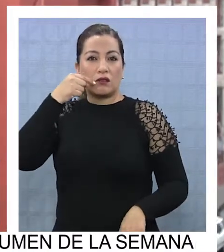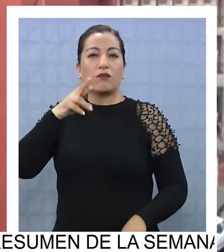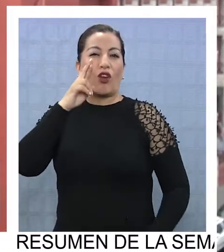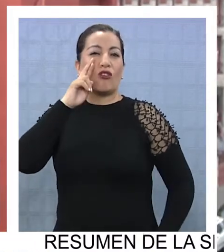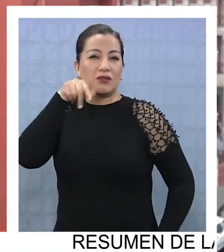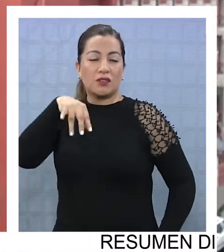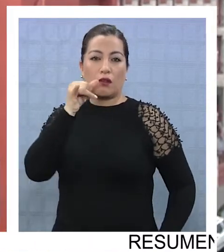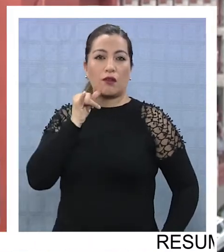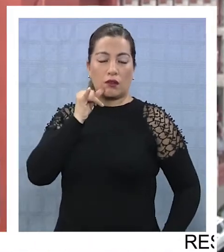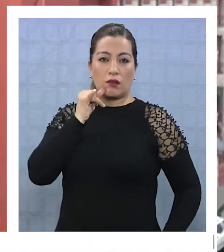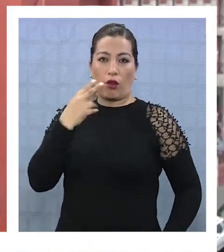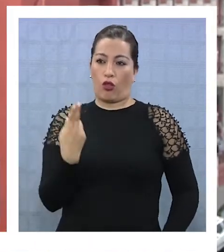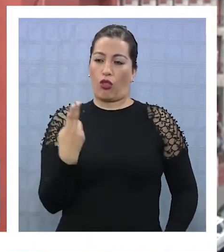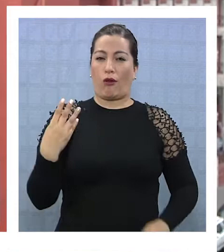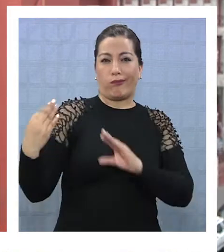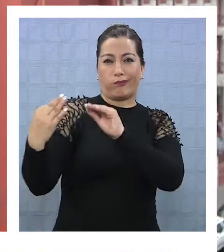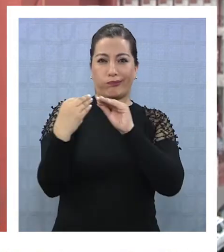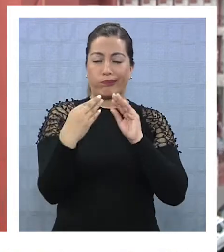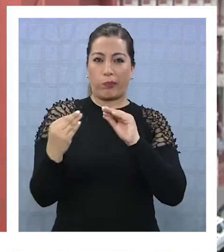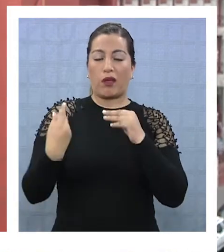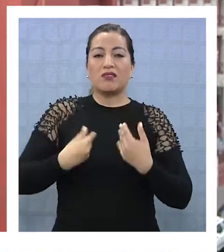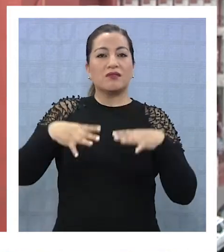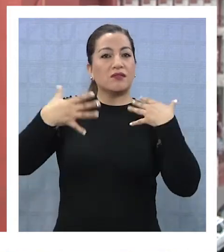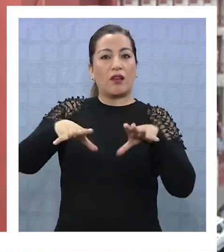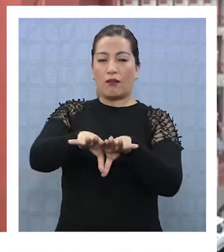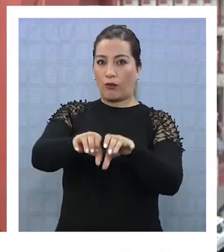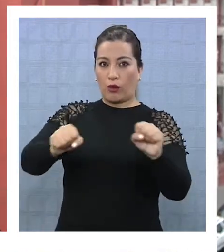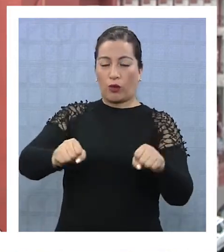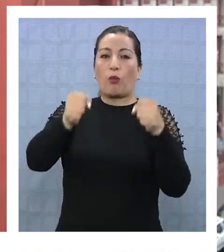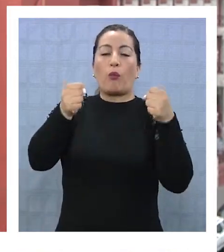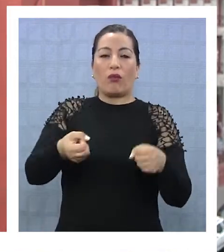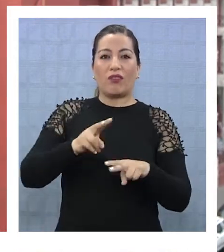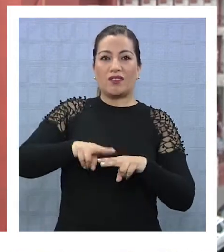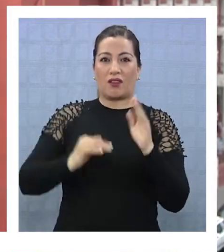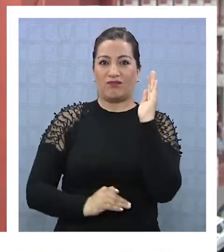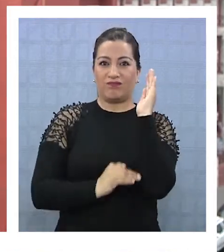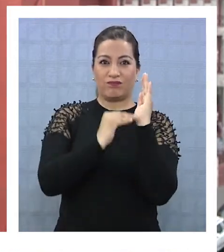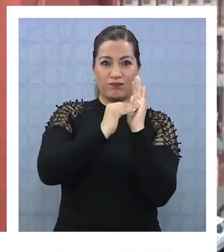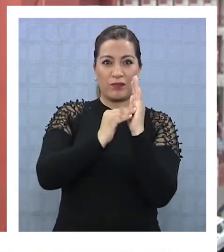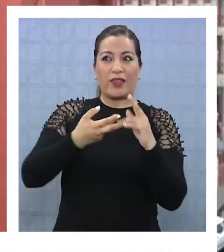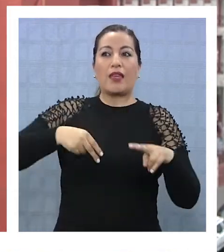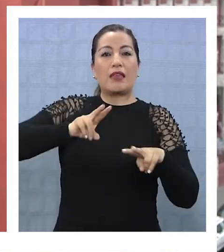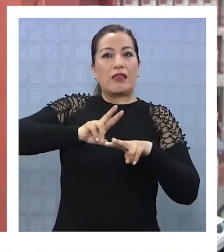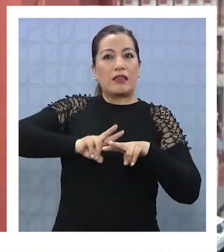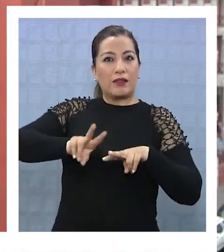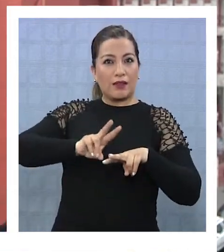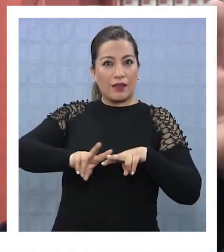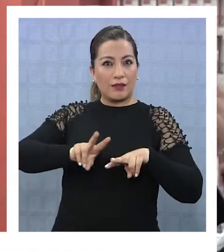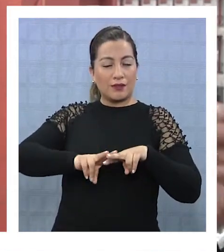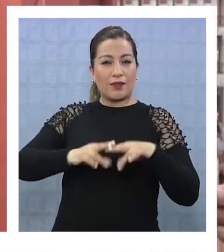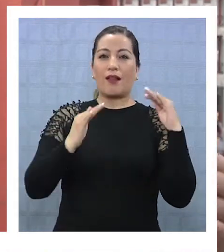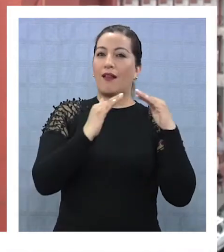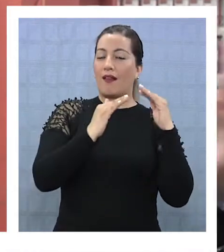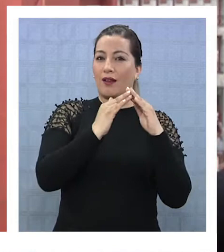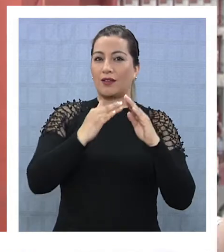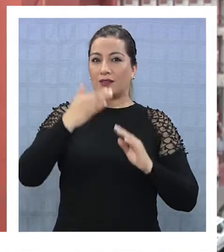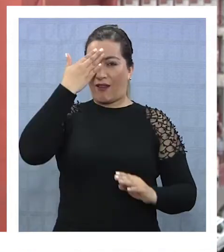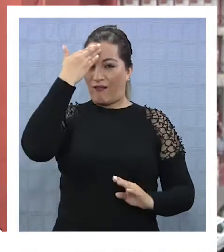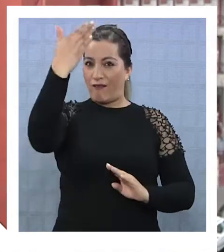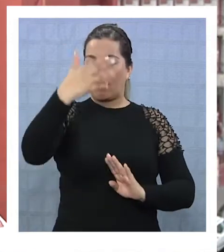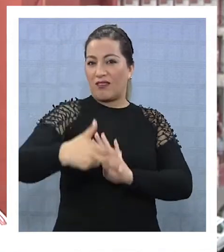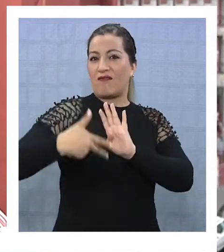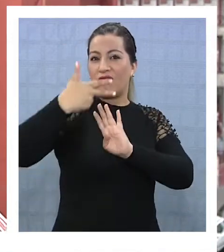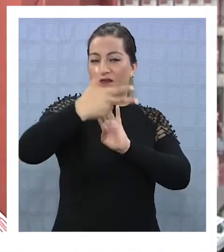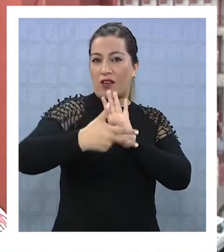reconocido de la zona lo conversamos y llegamos a la conclusión de que podíamos hacer esto y restaurar la casona de enfrente por